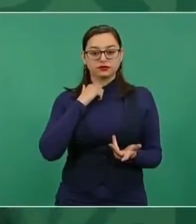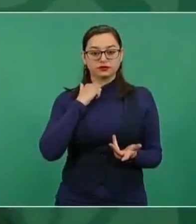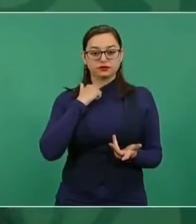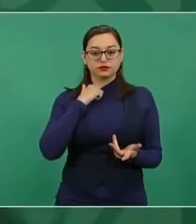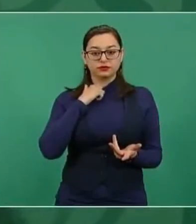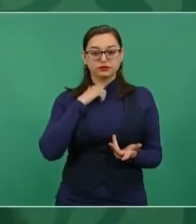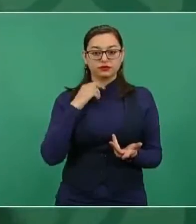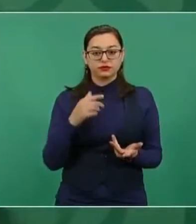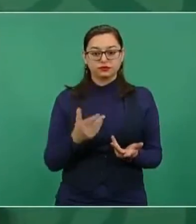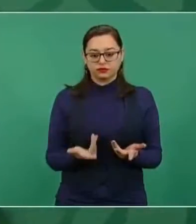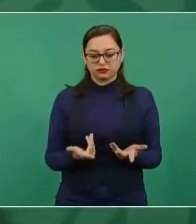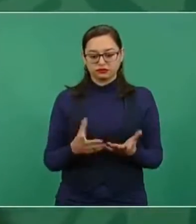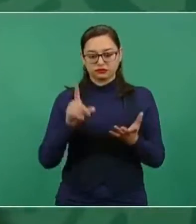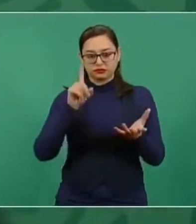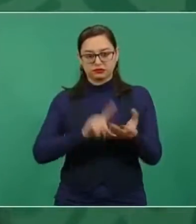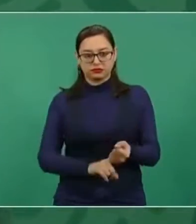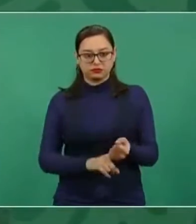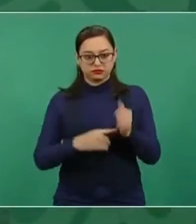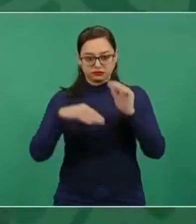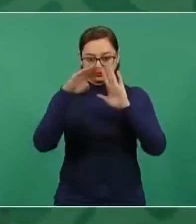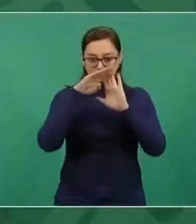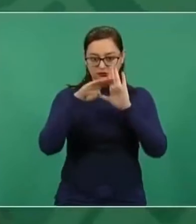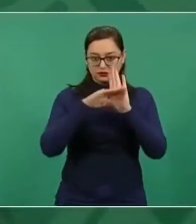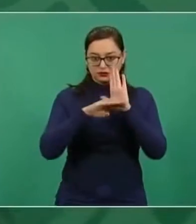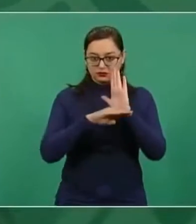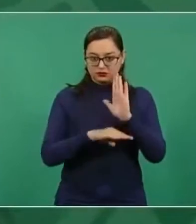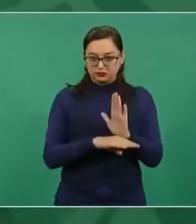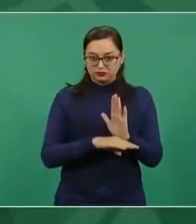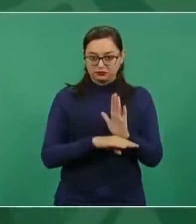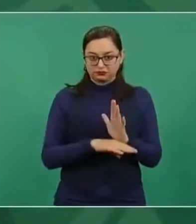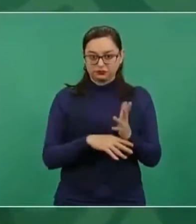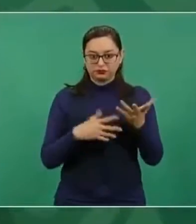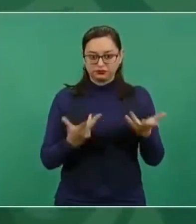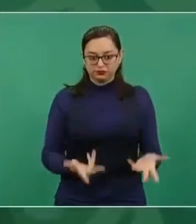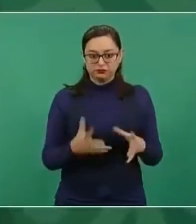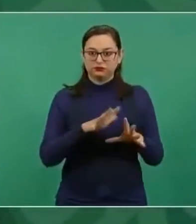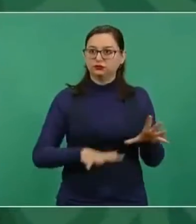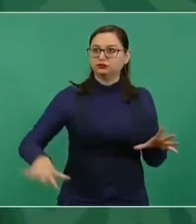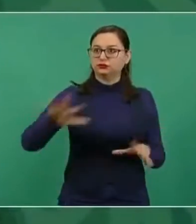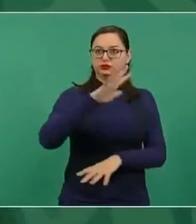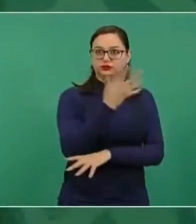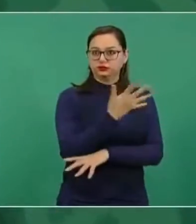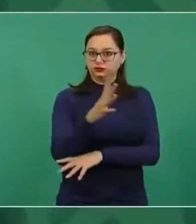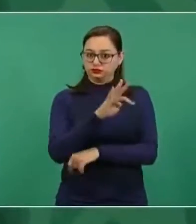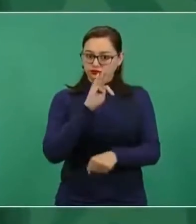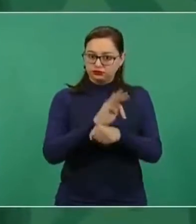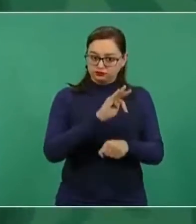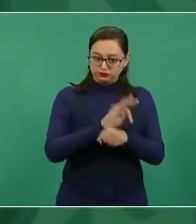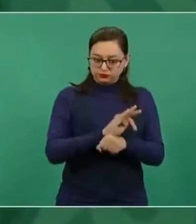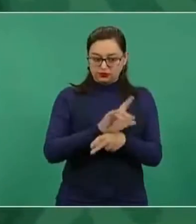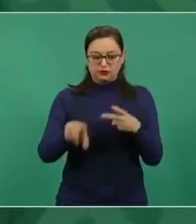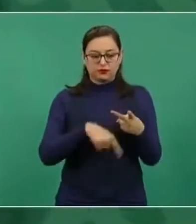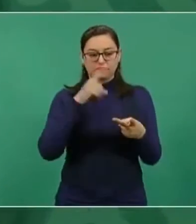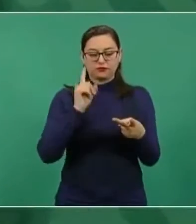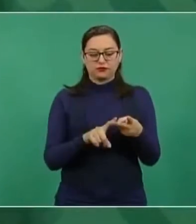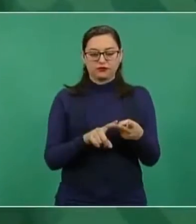por principios de protección al medio ambiente, de